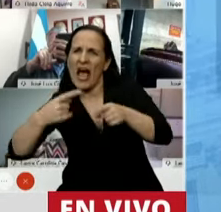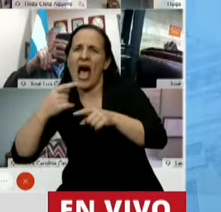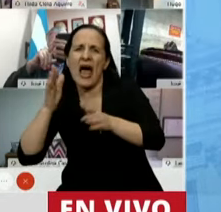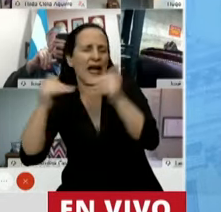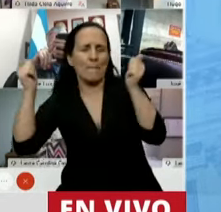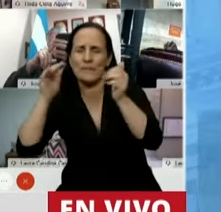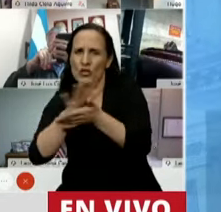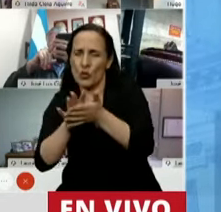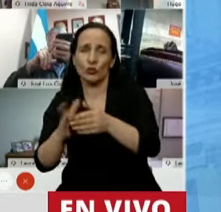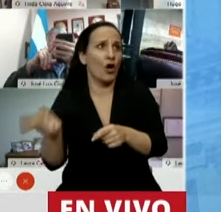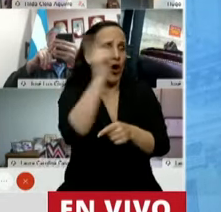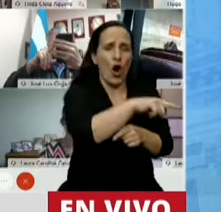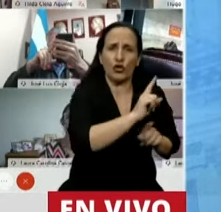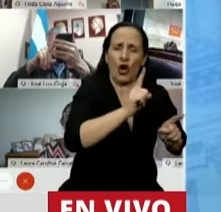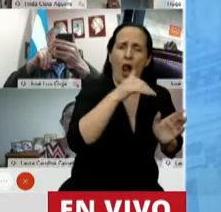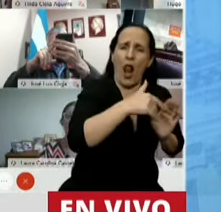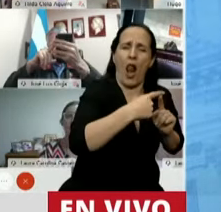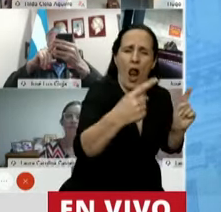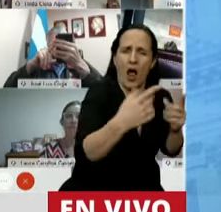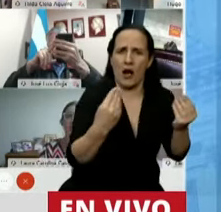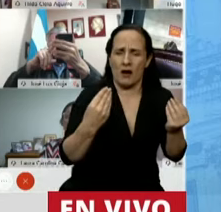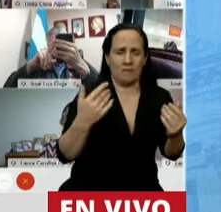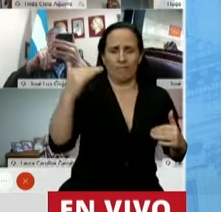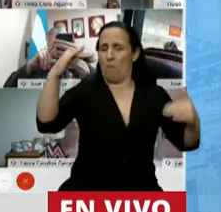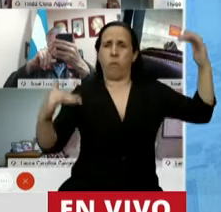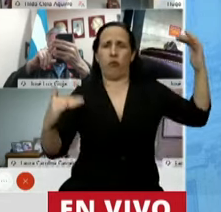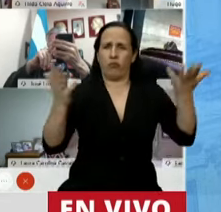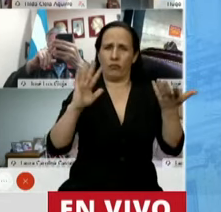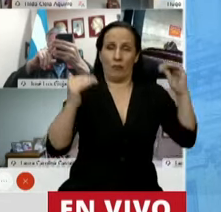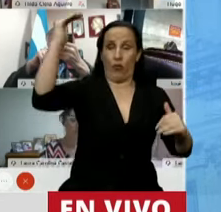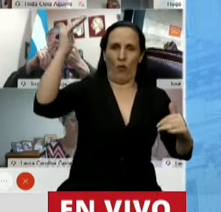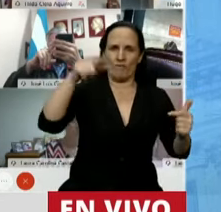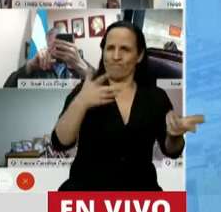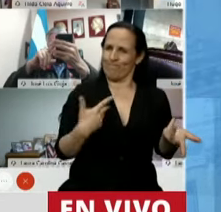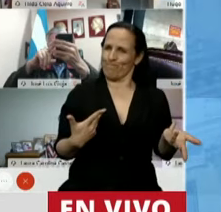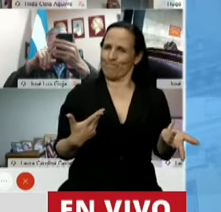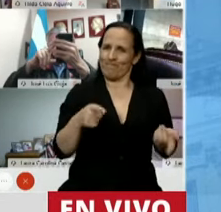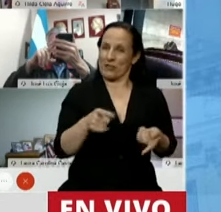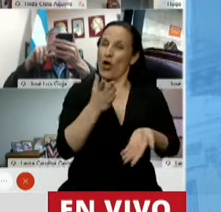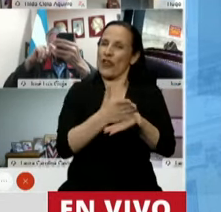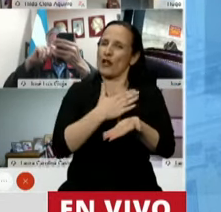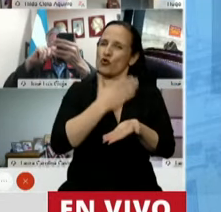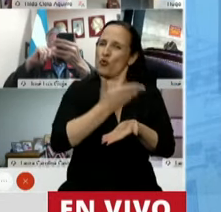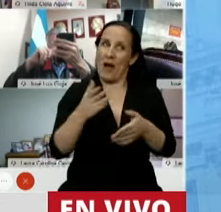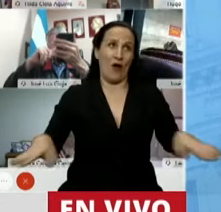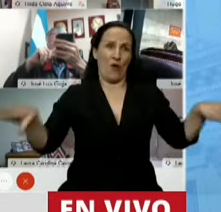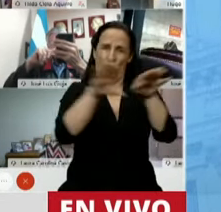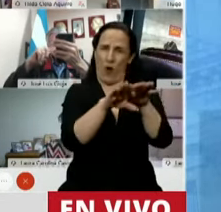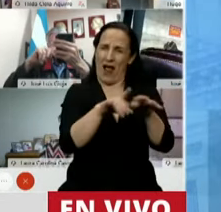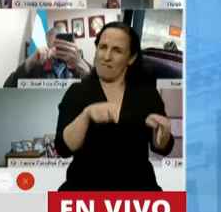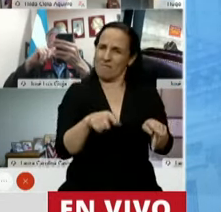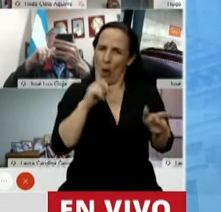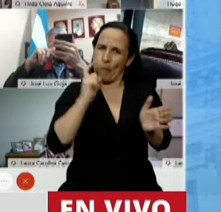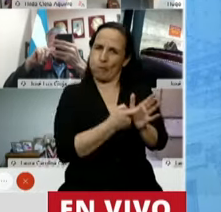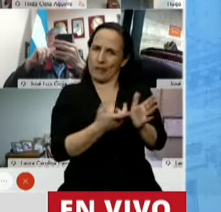lo quiero plantear, Presidente. Porque me hierve la sangre la violación de los derechos humanos que estamos teniendo frente a esta situación. Y me alegro y